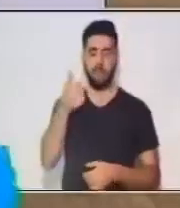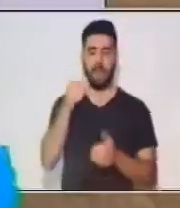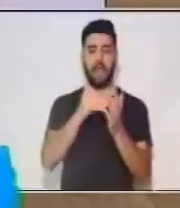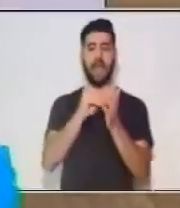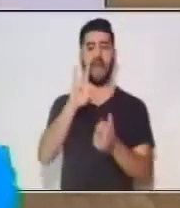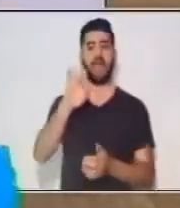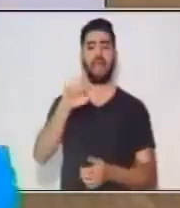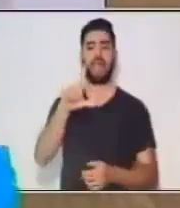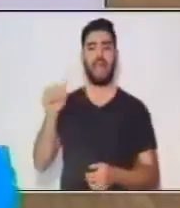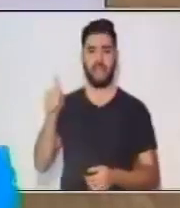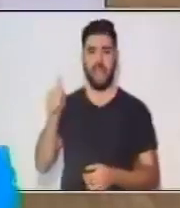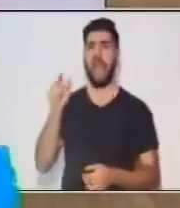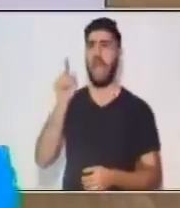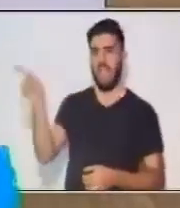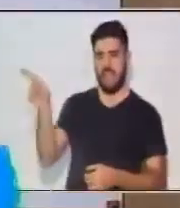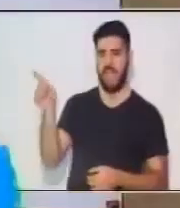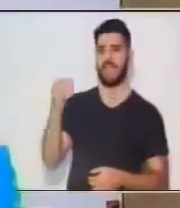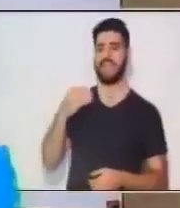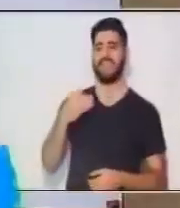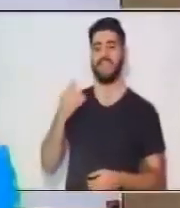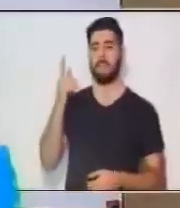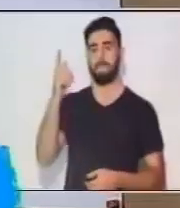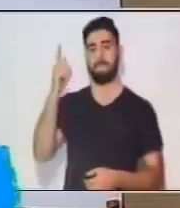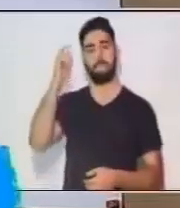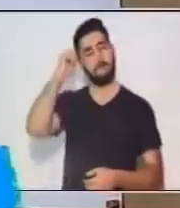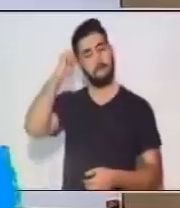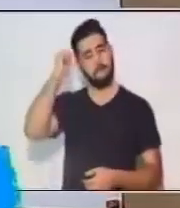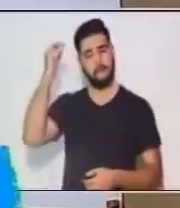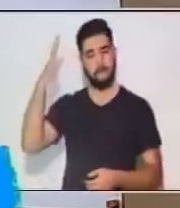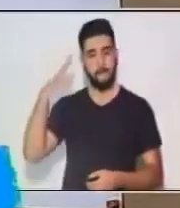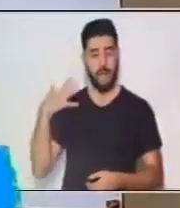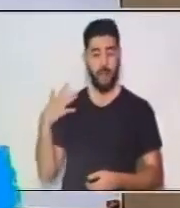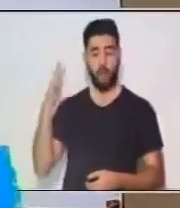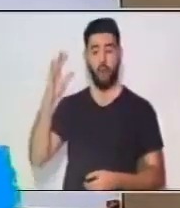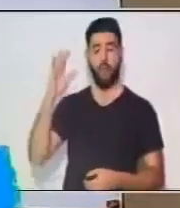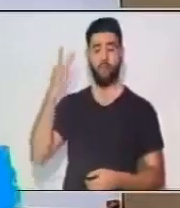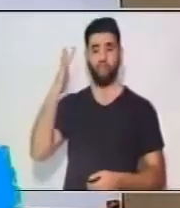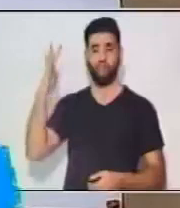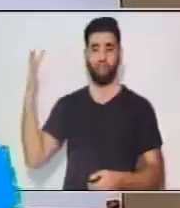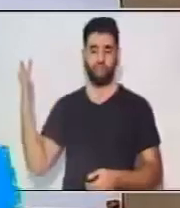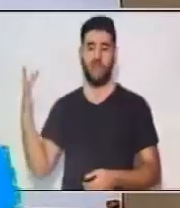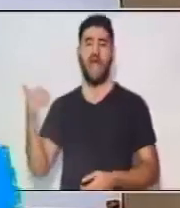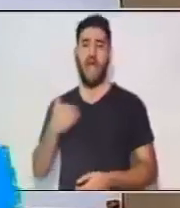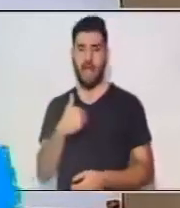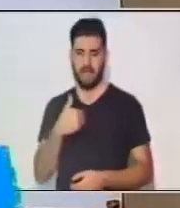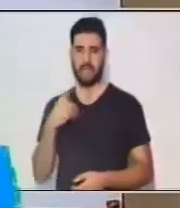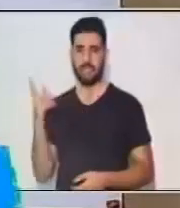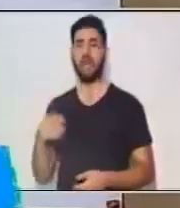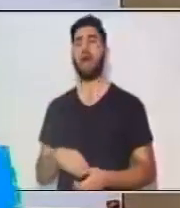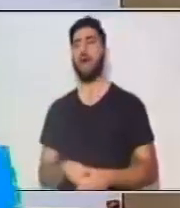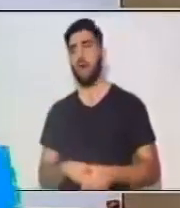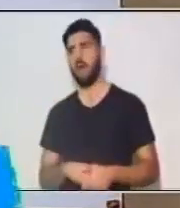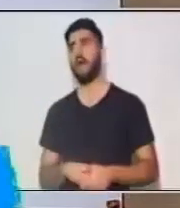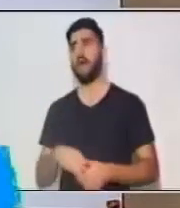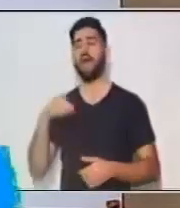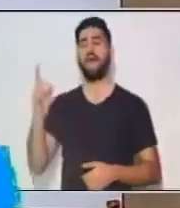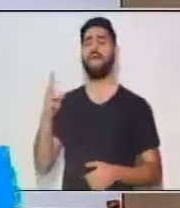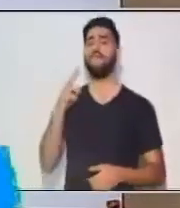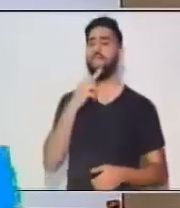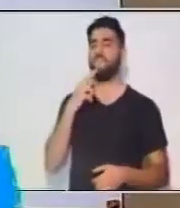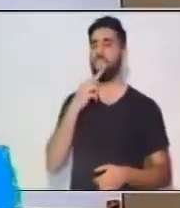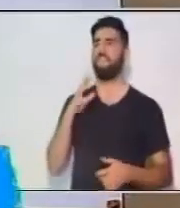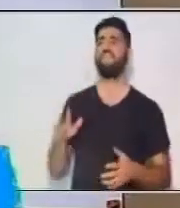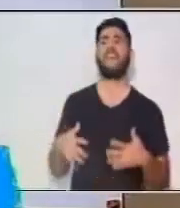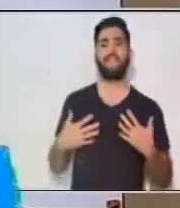sujeto. Tiene, es el verbo, porque es la acción que se está realizando y